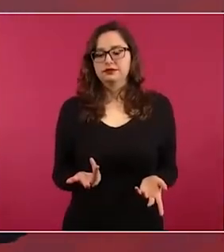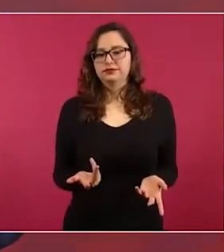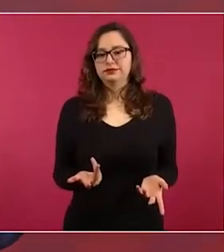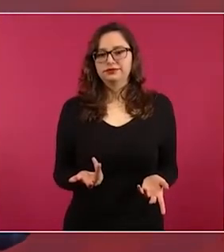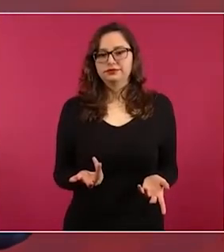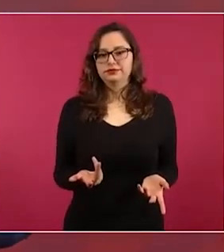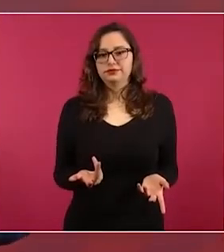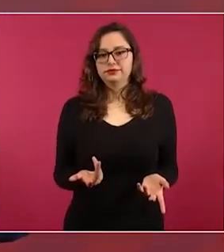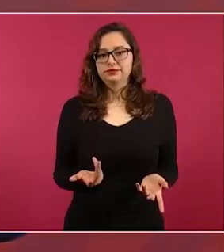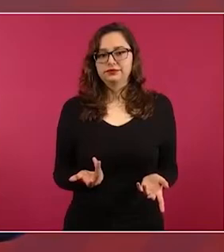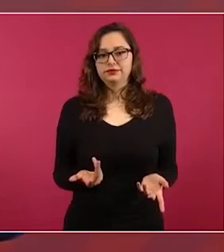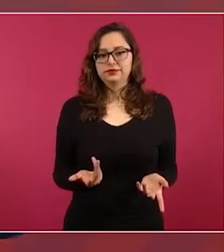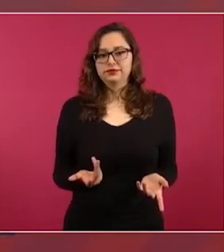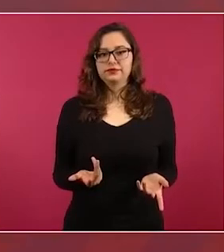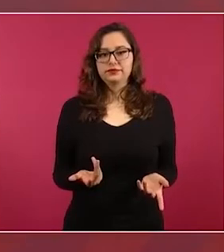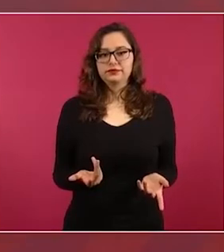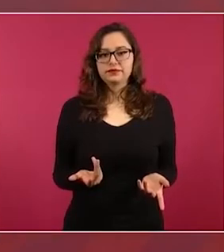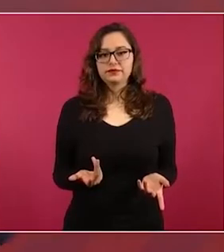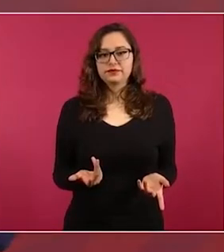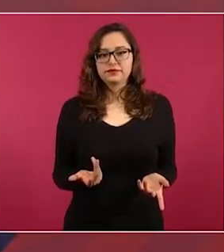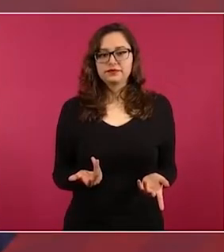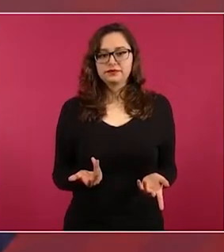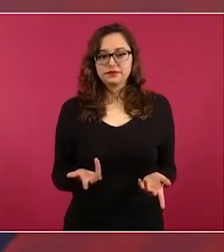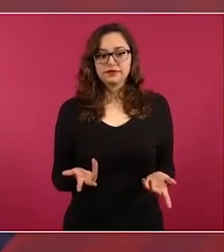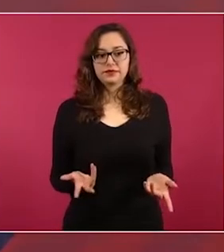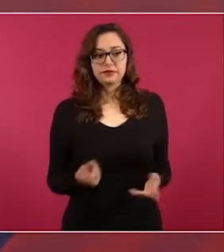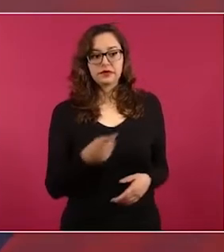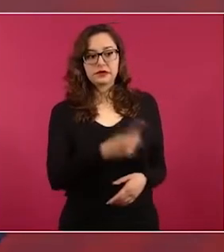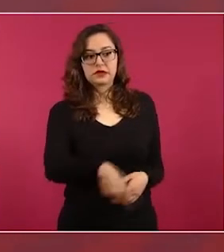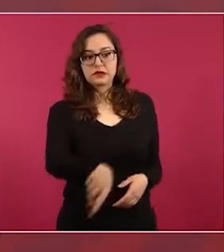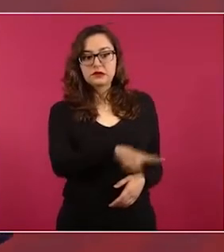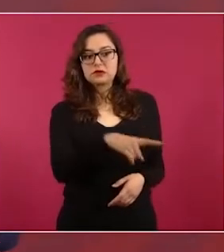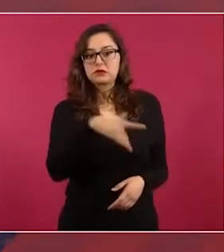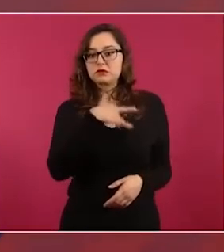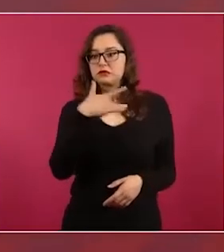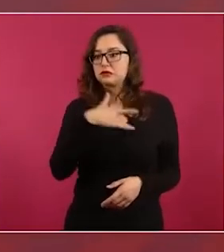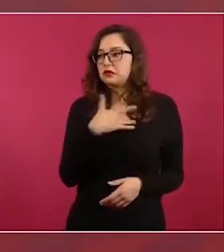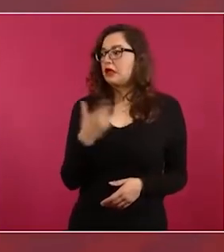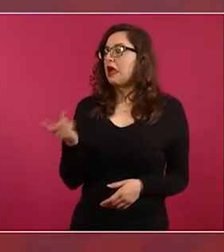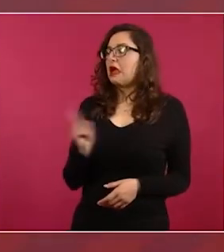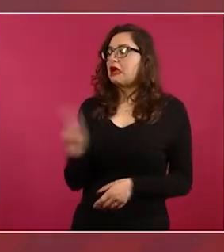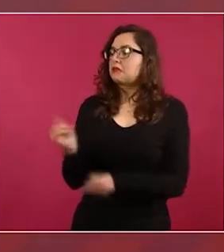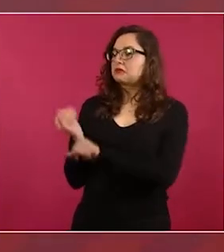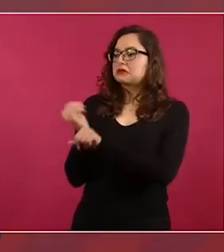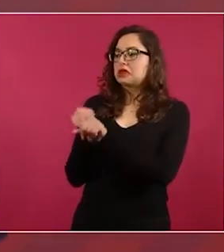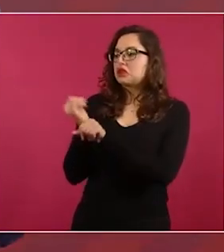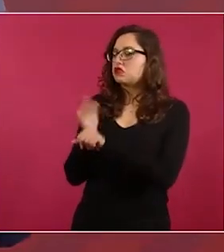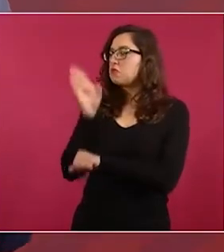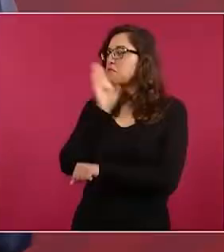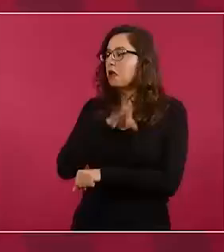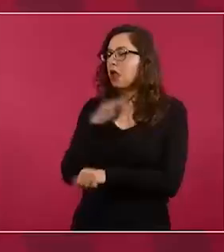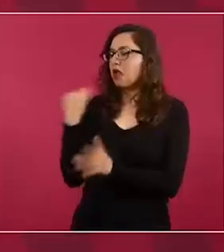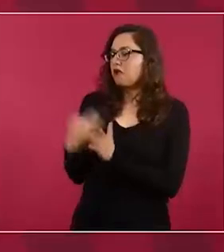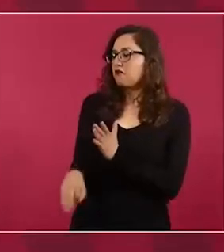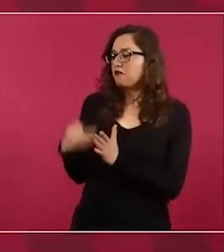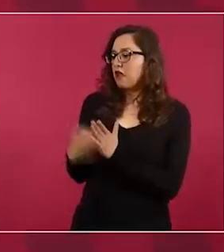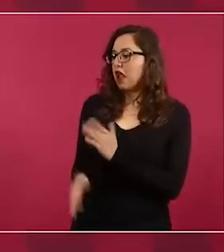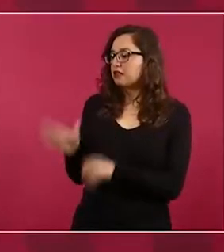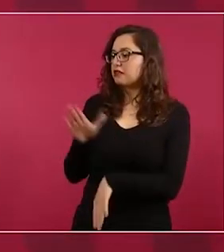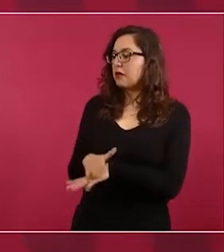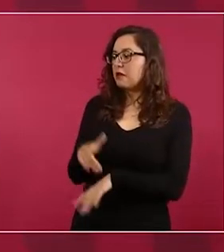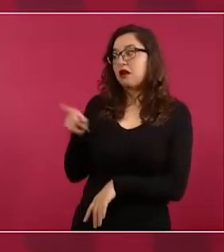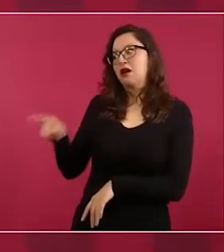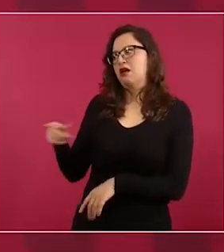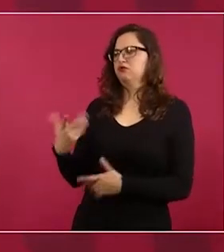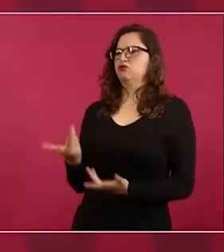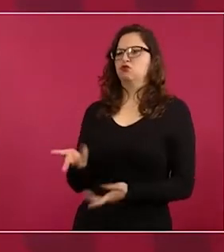se precipitó todo. Sí, nada más